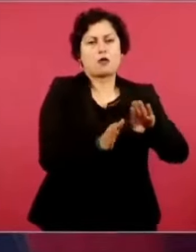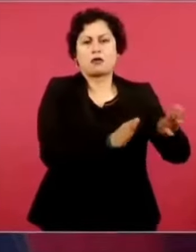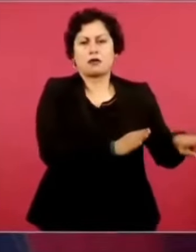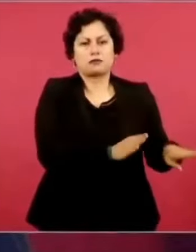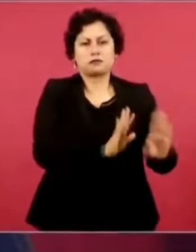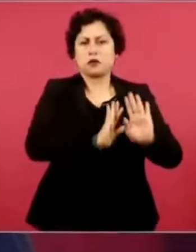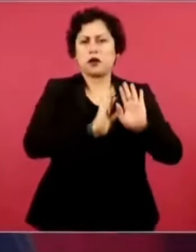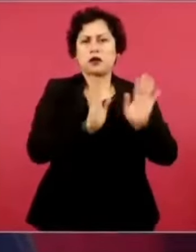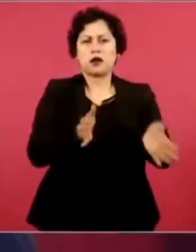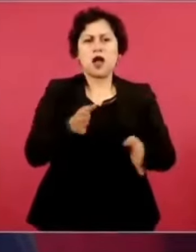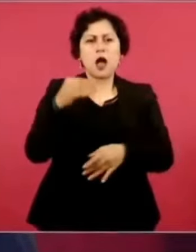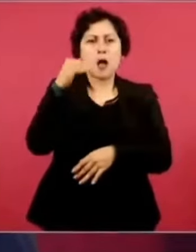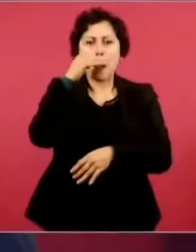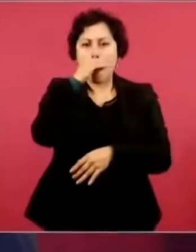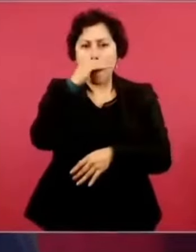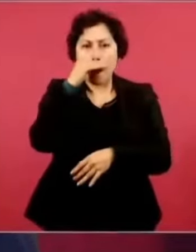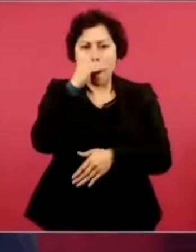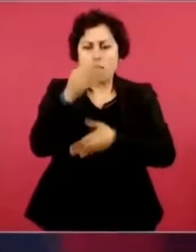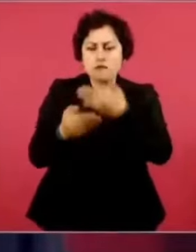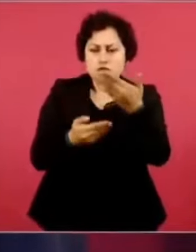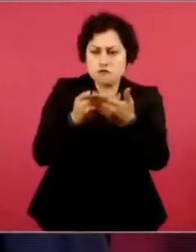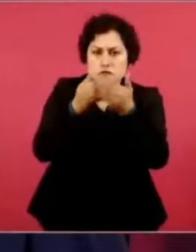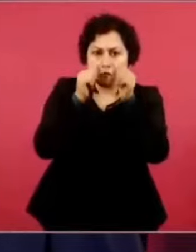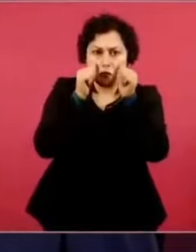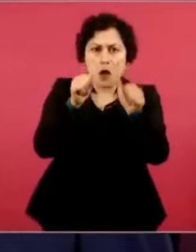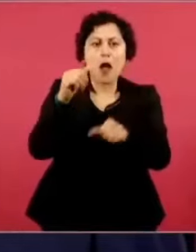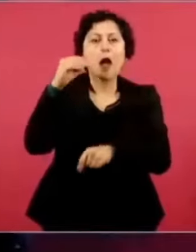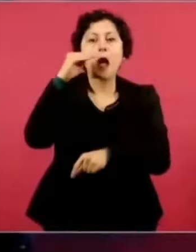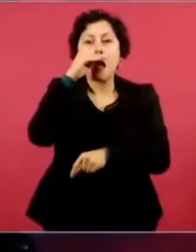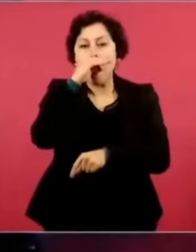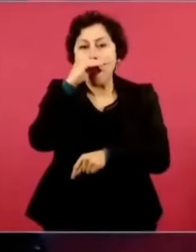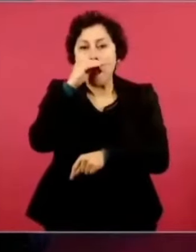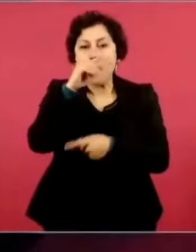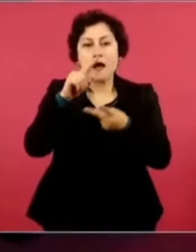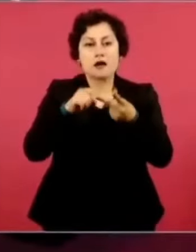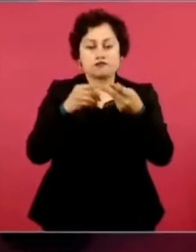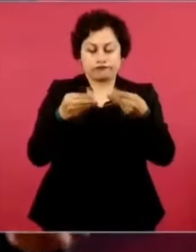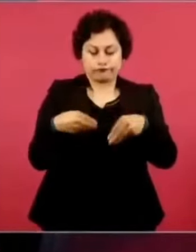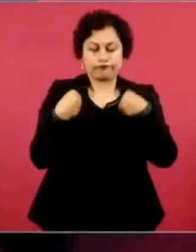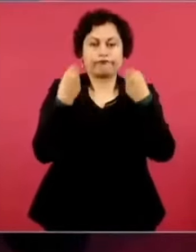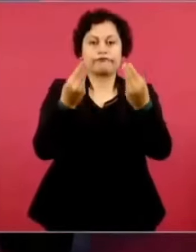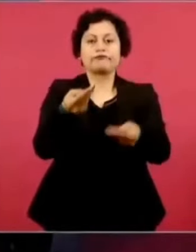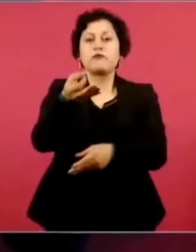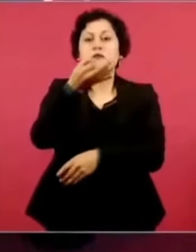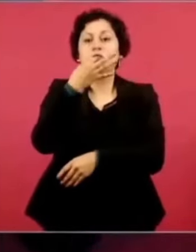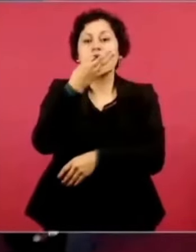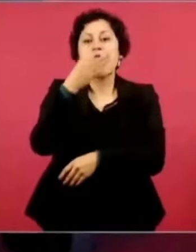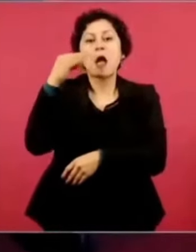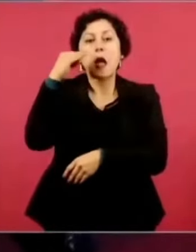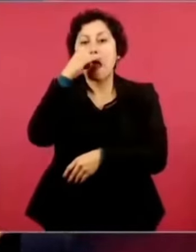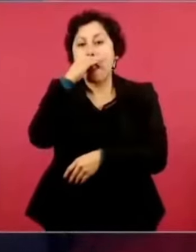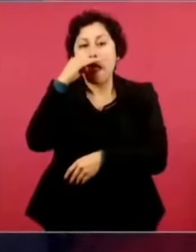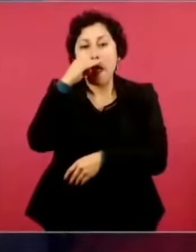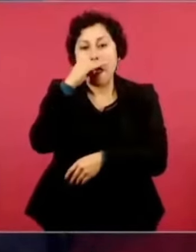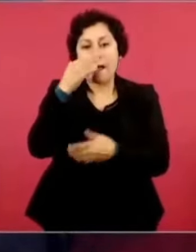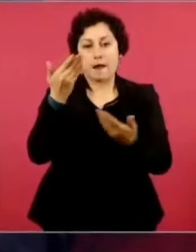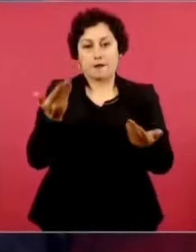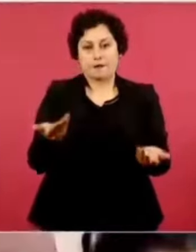gratuita, pero era un negocio muy jugoso